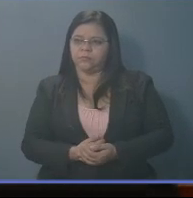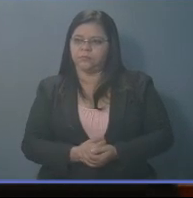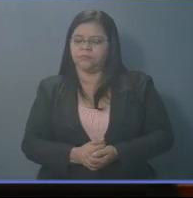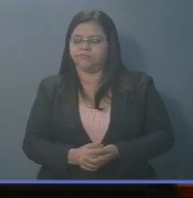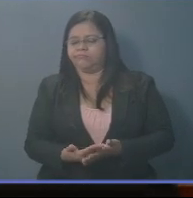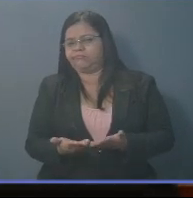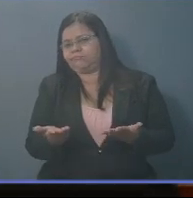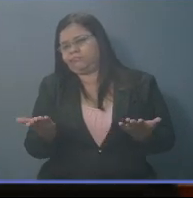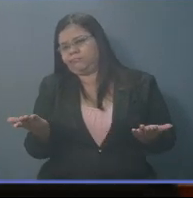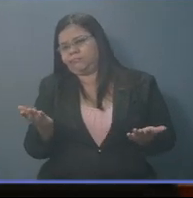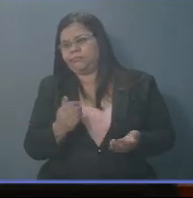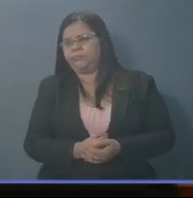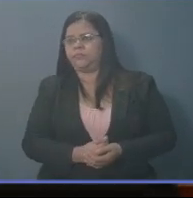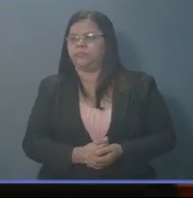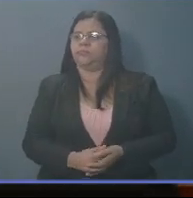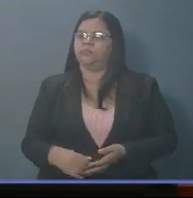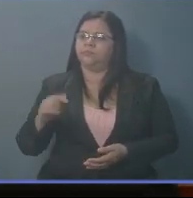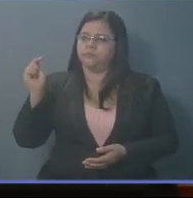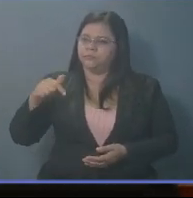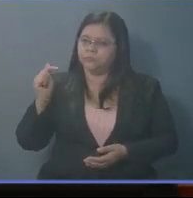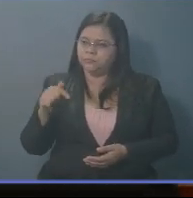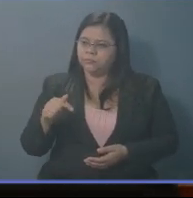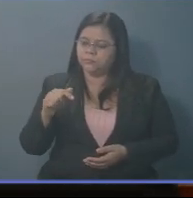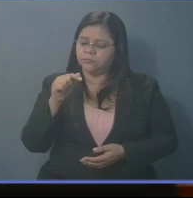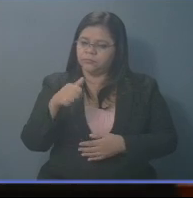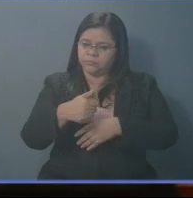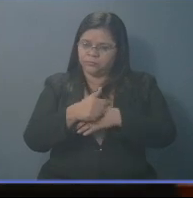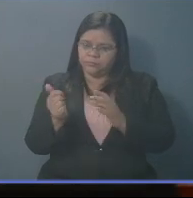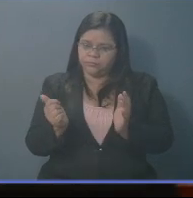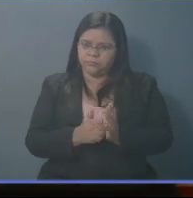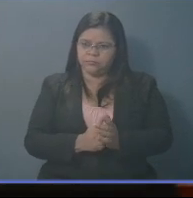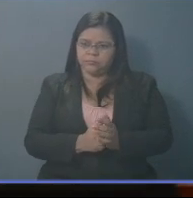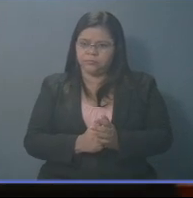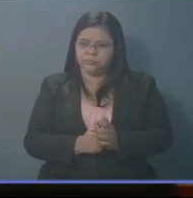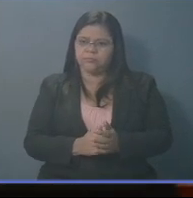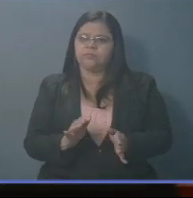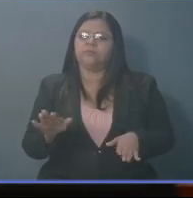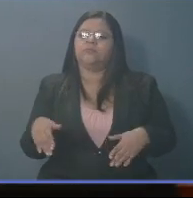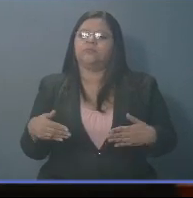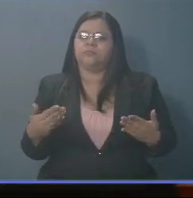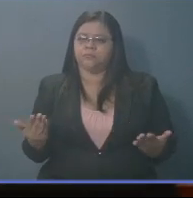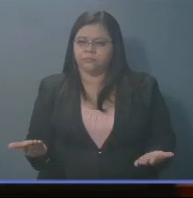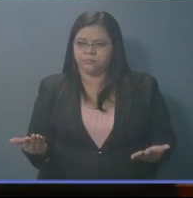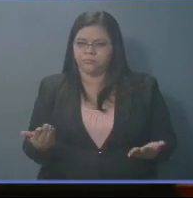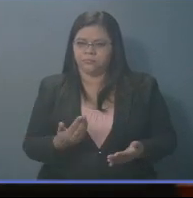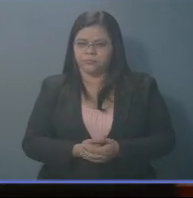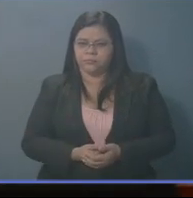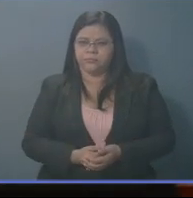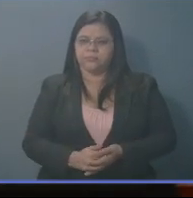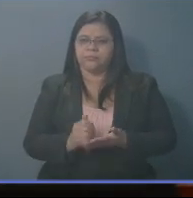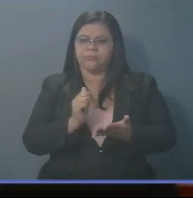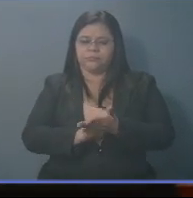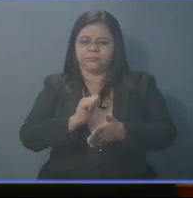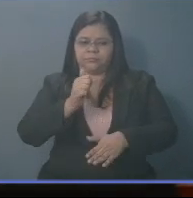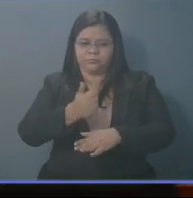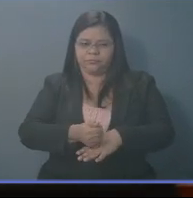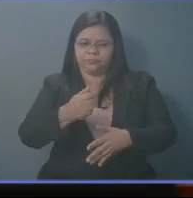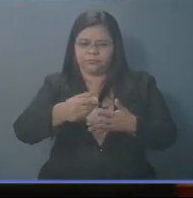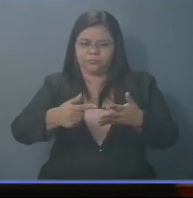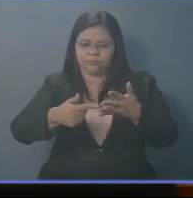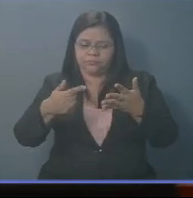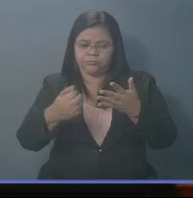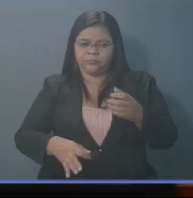supone que este es el primer órgano del Estado porque es el que crea la jurisprudencia